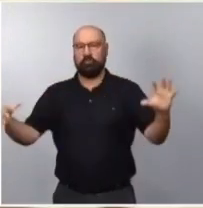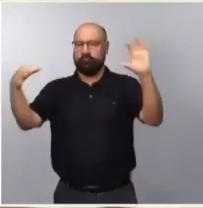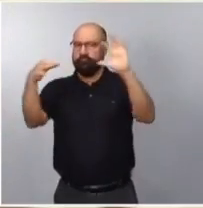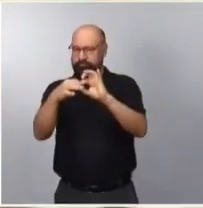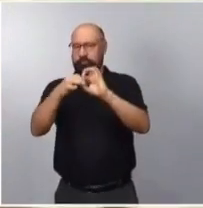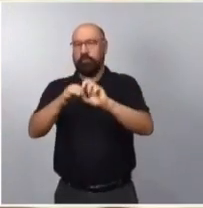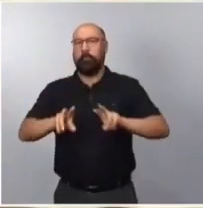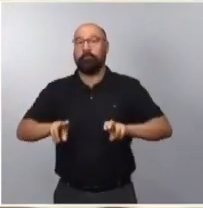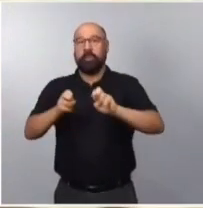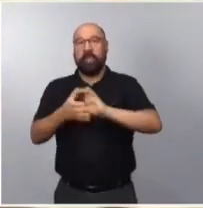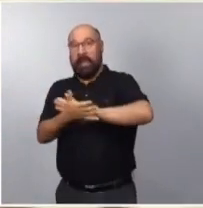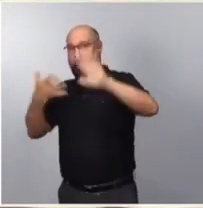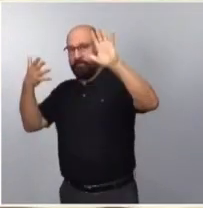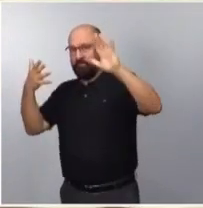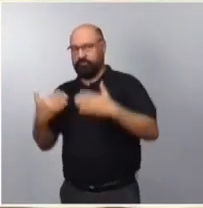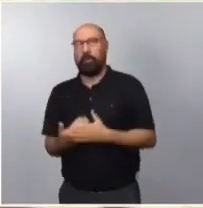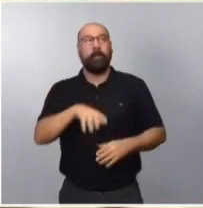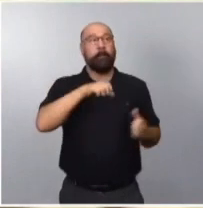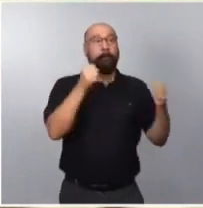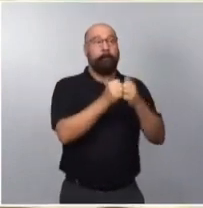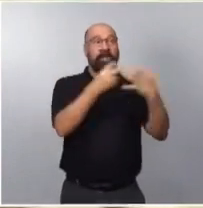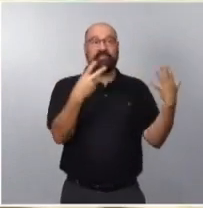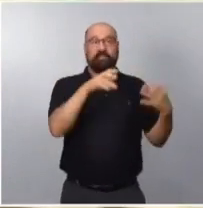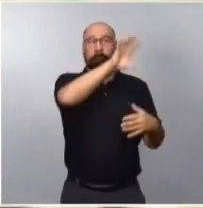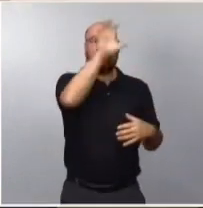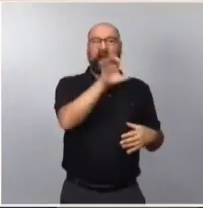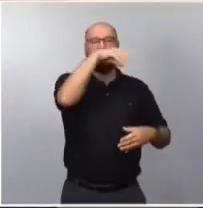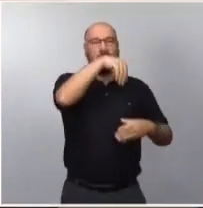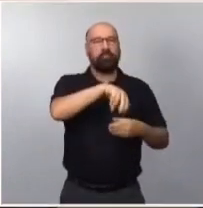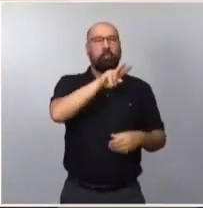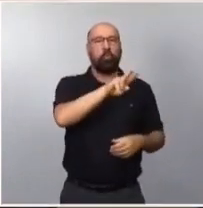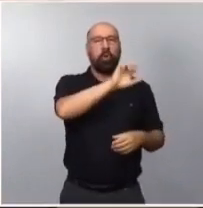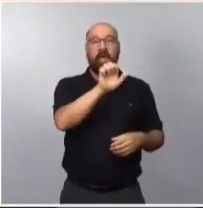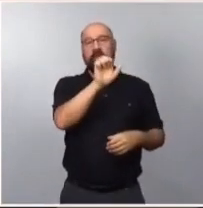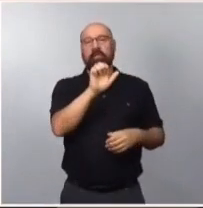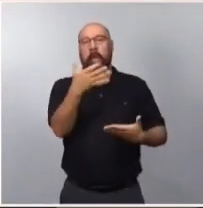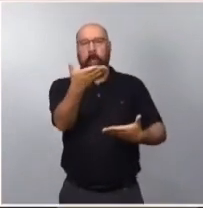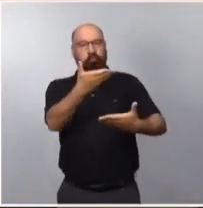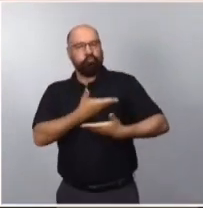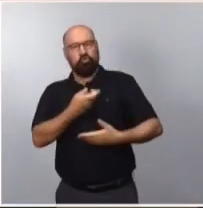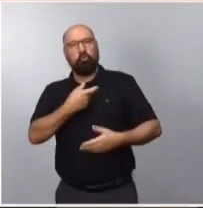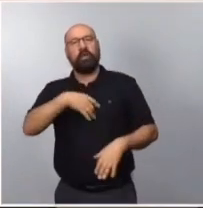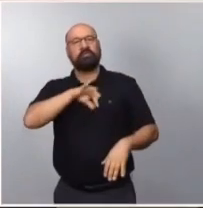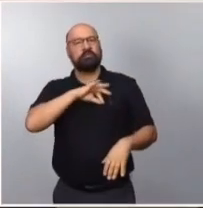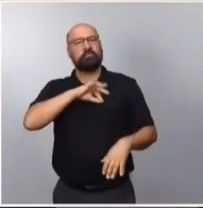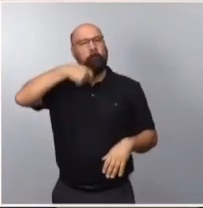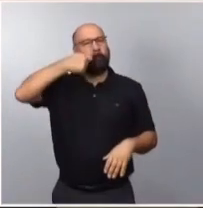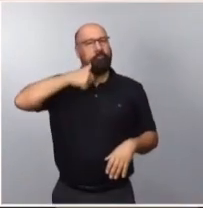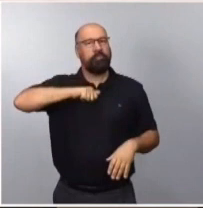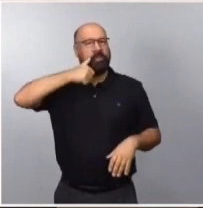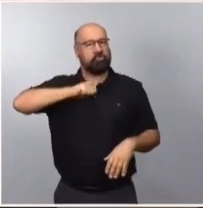con los 27 países de la Unión Europea. Y en esto el presidente Pedro Sánchez ha formulado también sus votos y colaboración para que esto